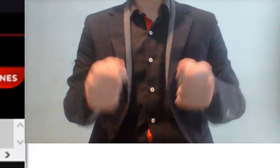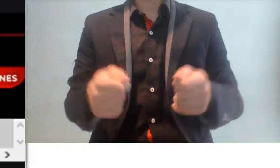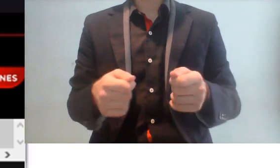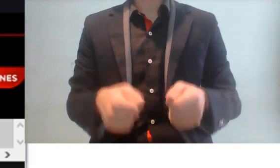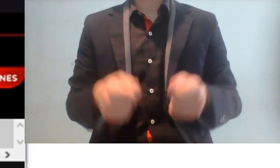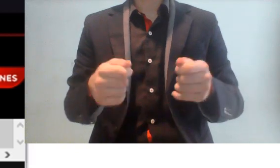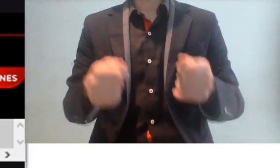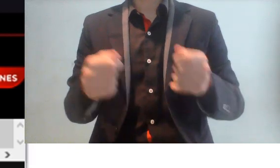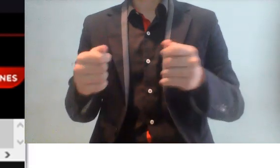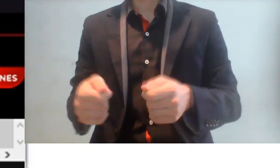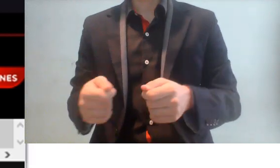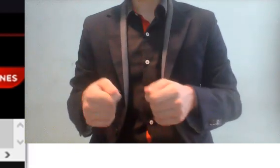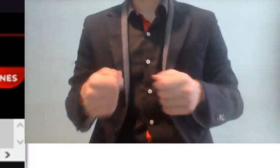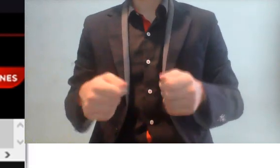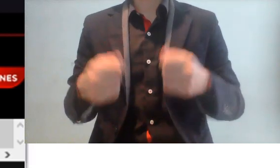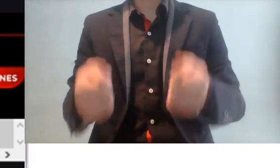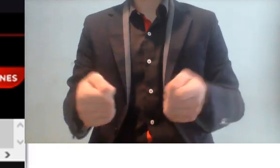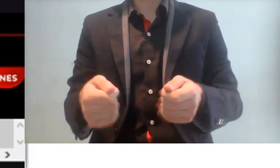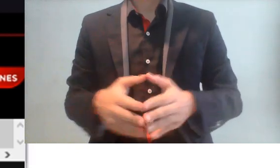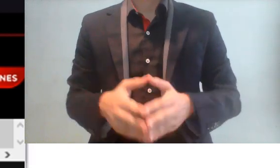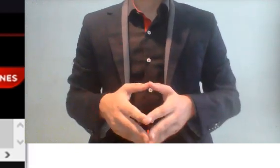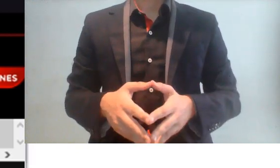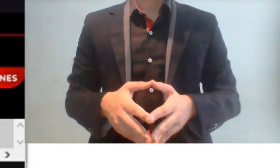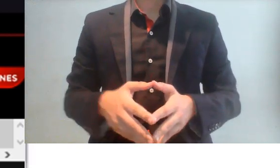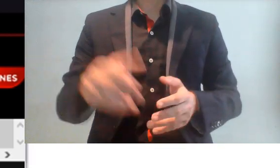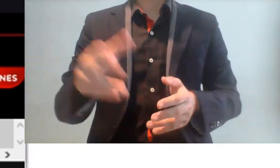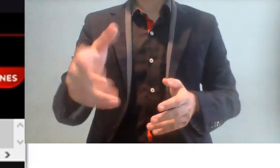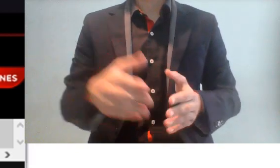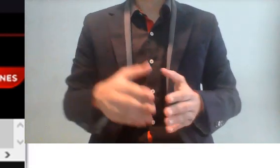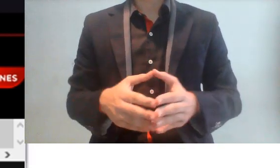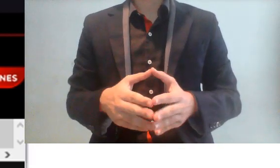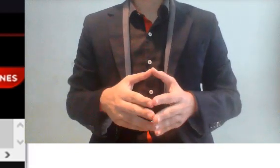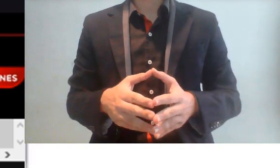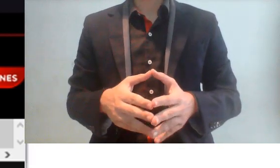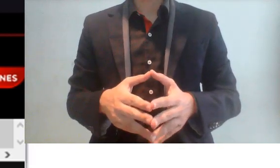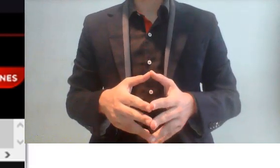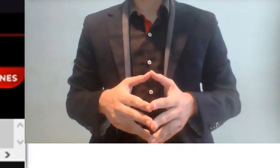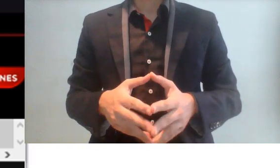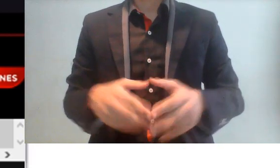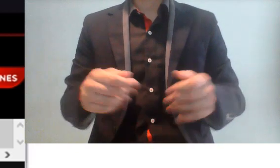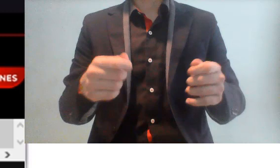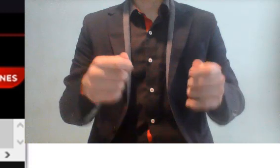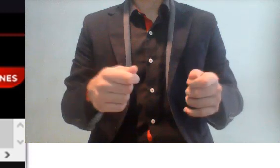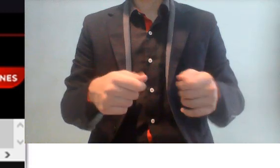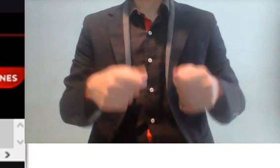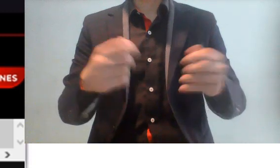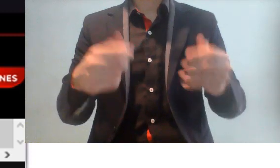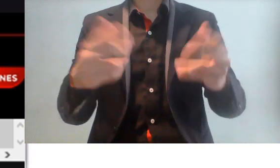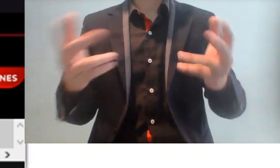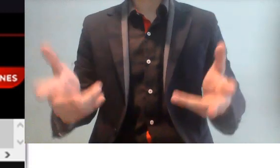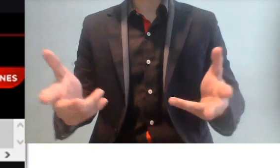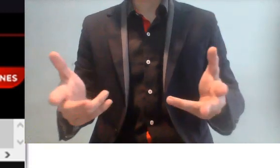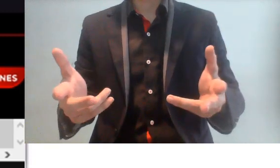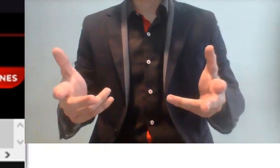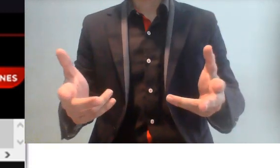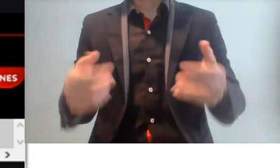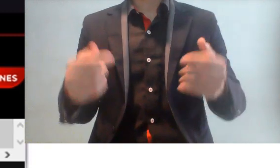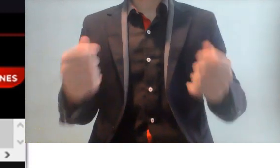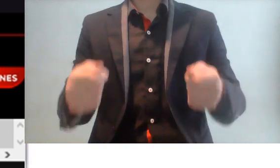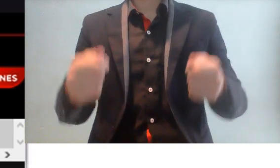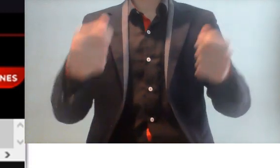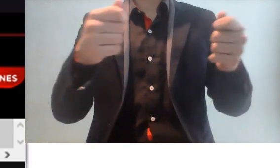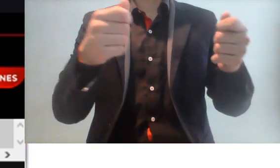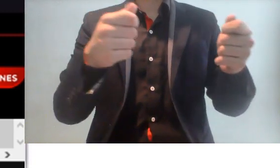tuvieran una pensión complementaria a la que ya tienen estos personajes, estos funcionarios de la Suprema Corte de Justicia de la Nación,